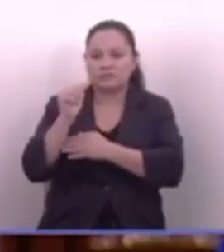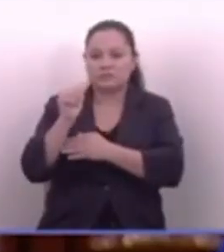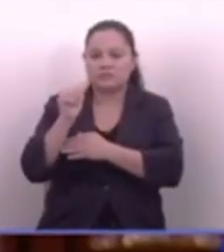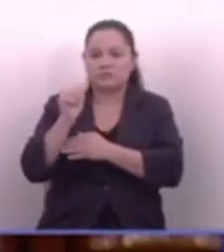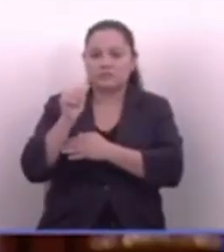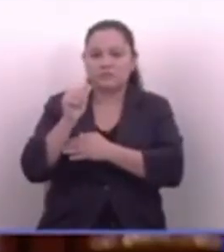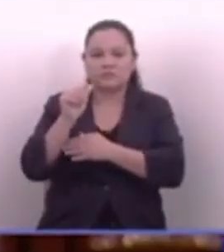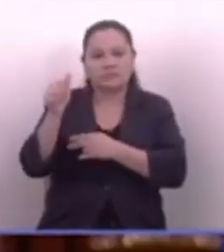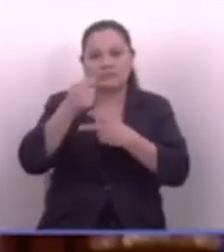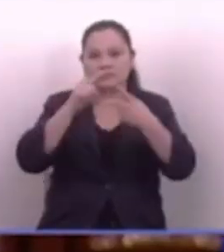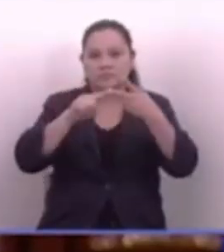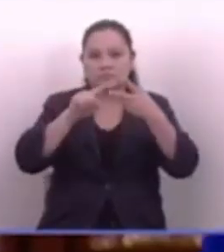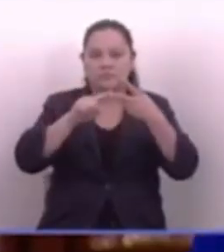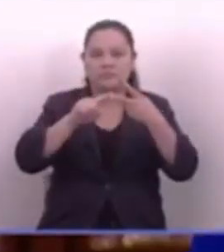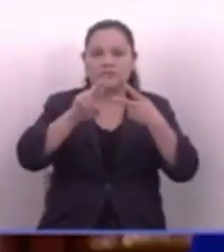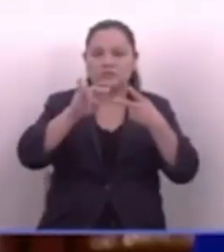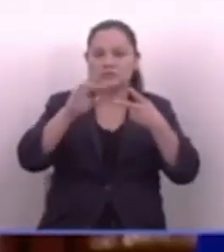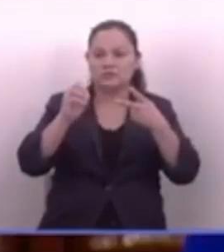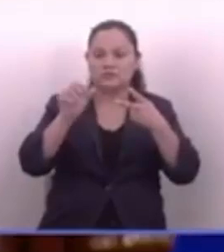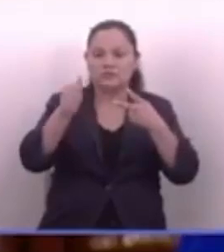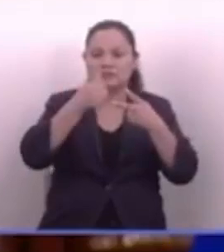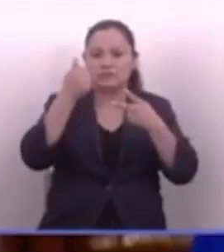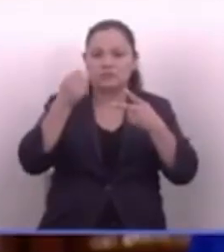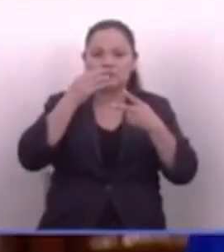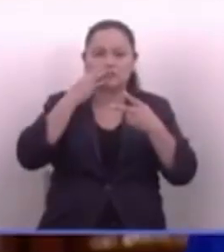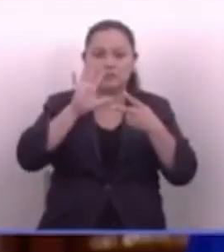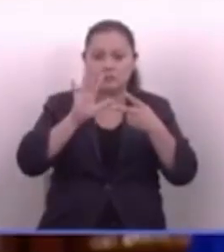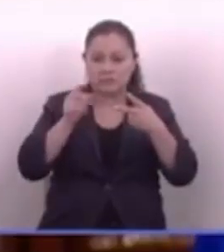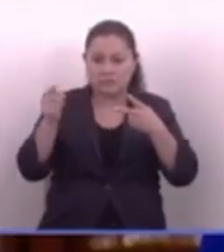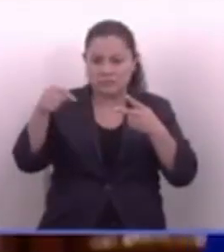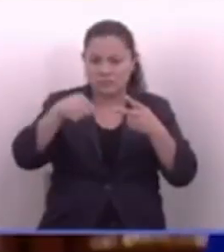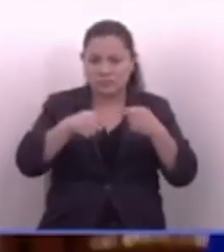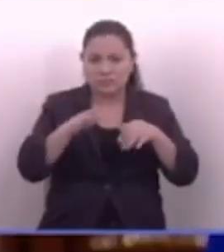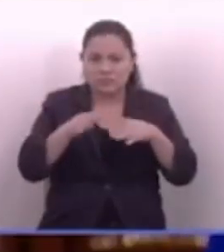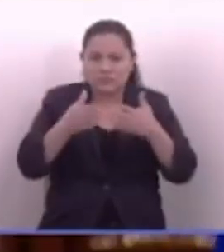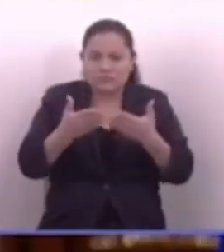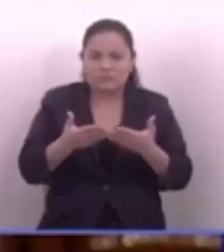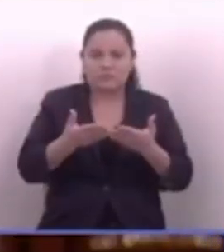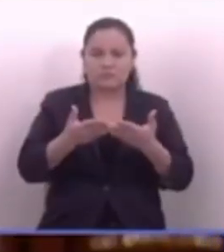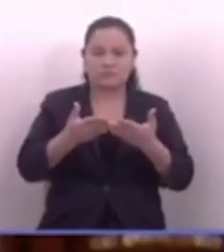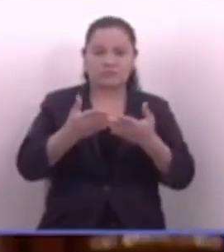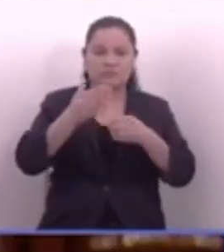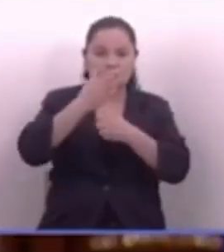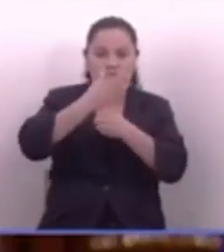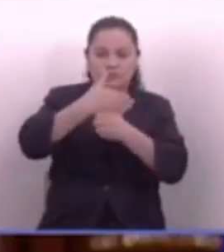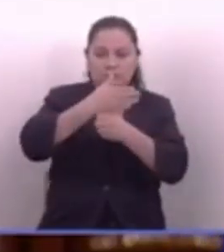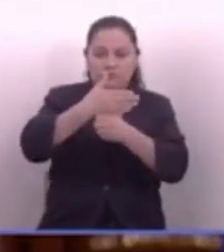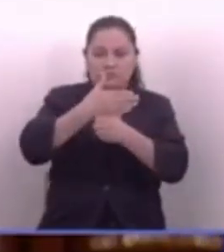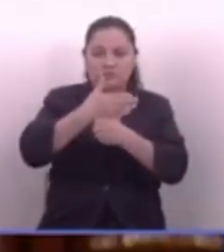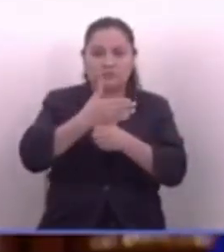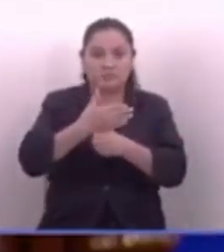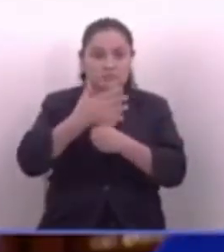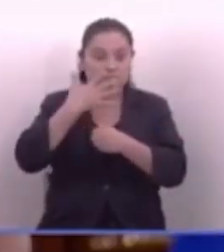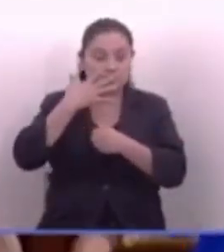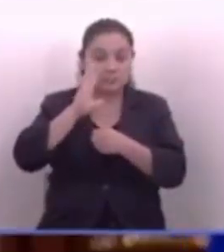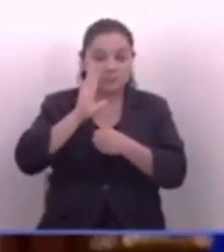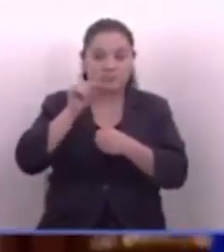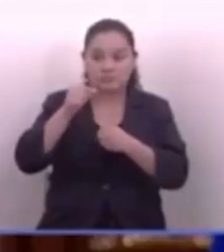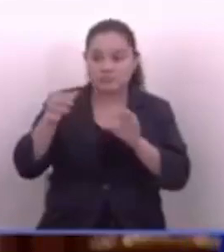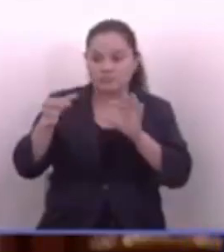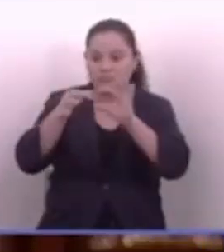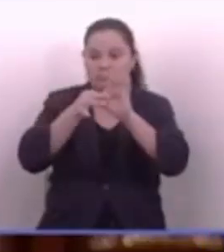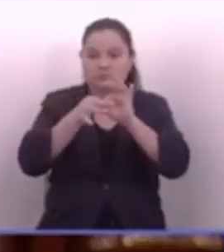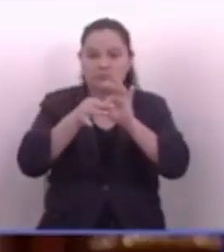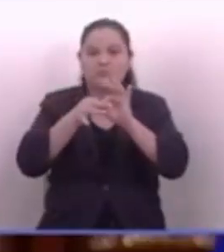Ciro Grip, que le decían, venir, es que aquí parece que venirse aquí y venir de esos partidos y ahora ser aliado